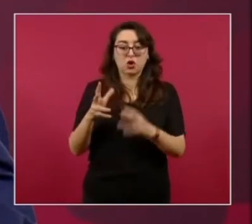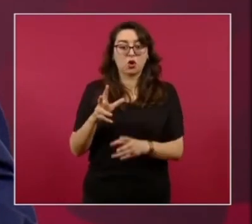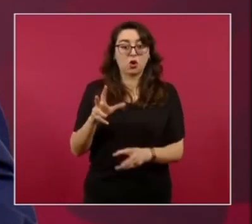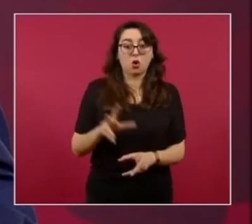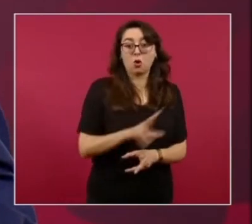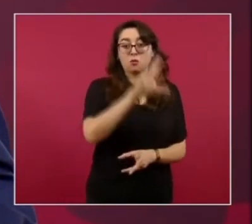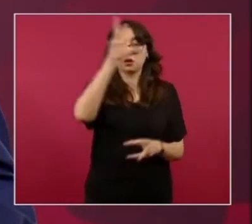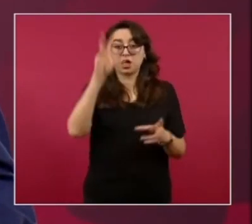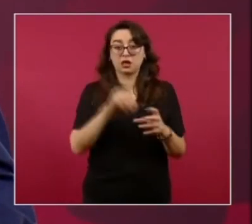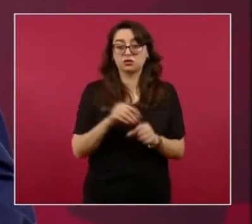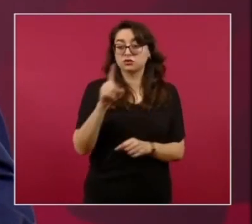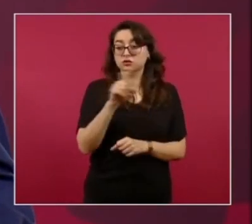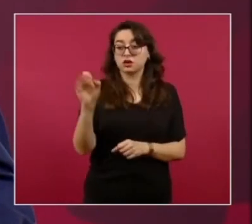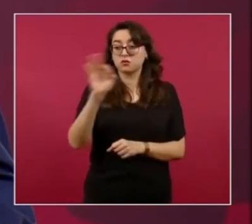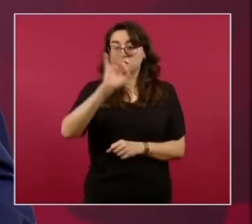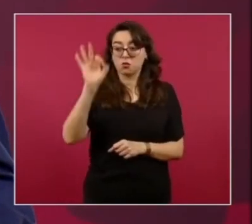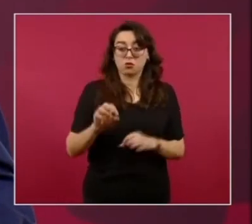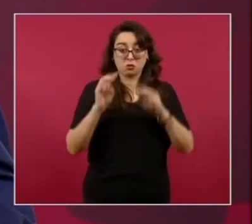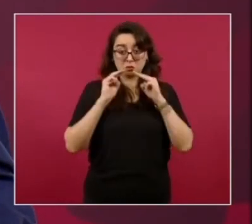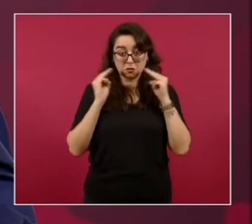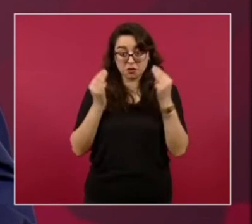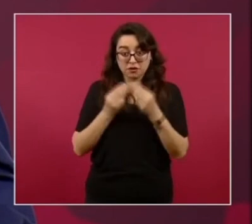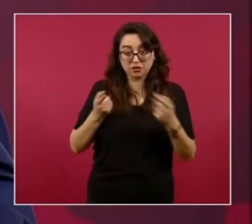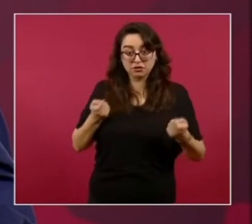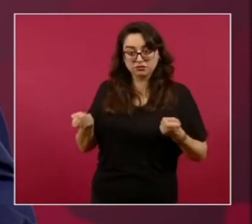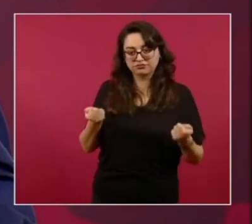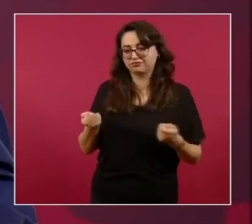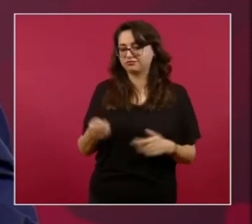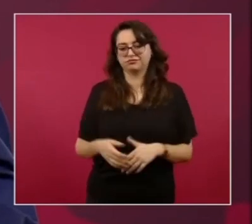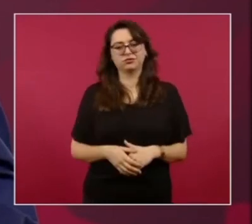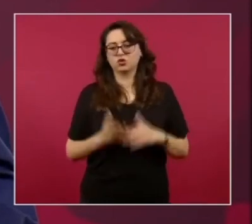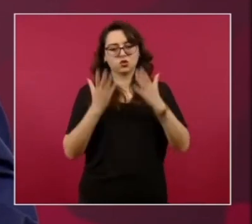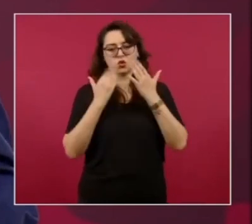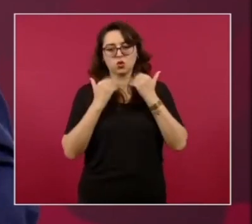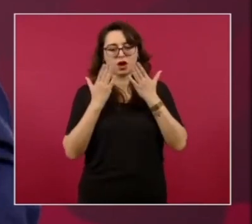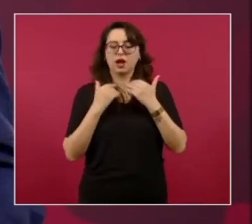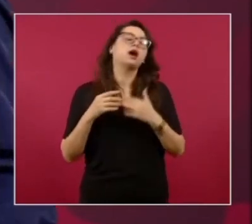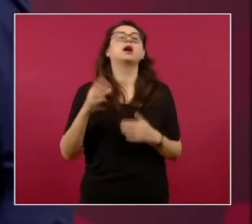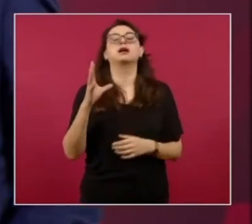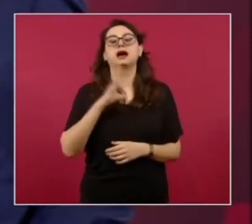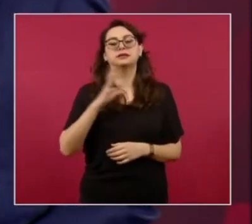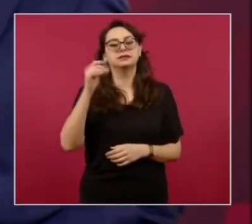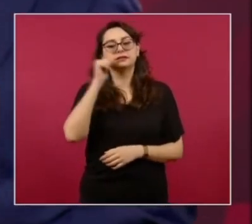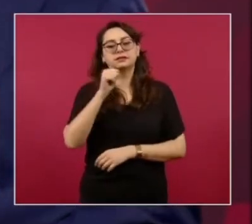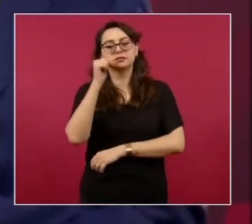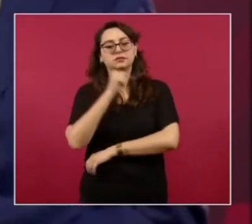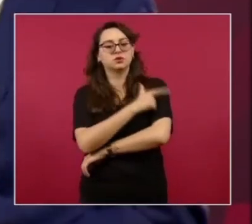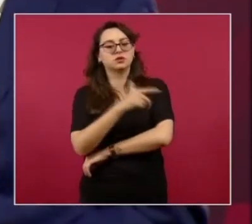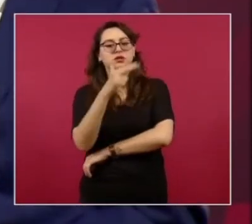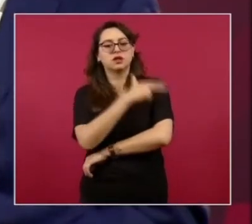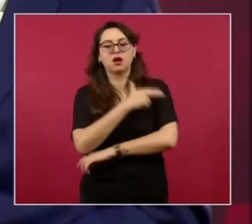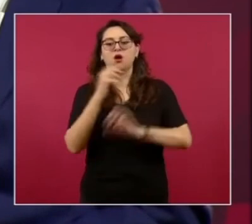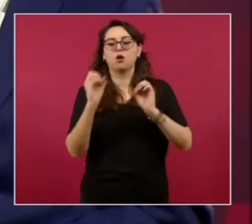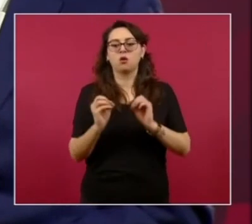presencia De la Guardia Nacional O De El ejército